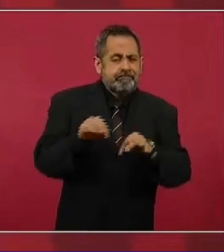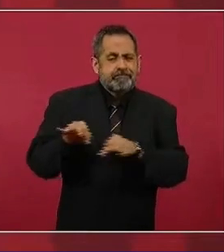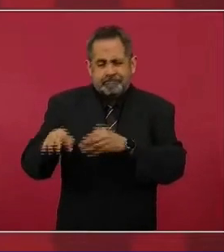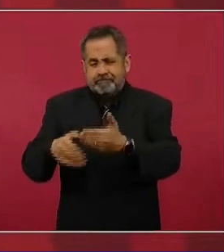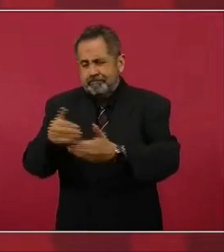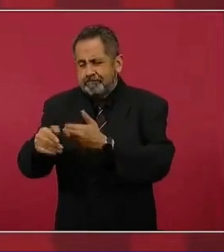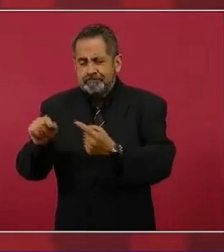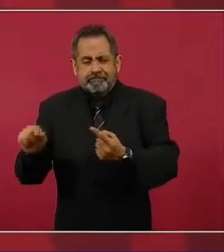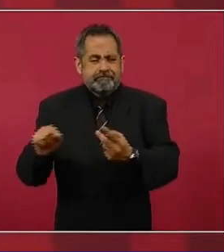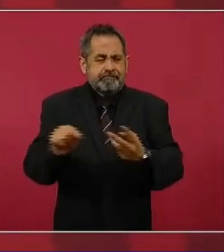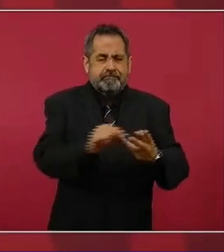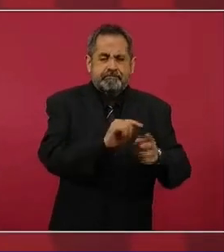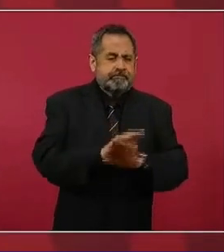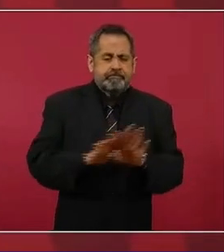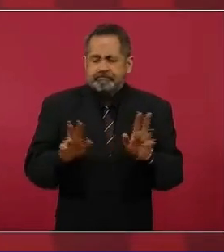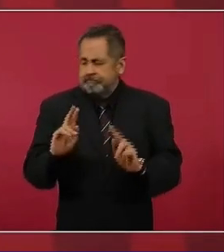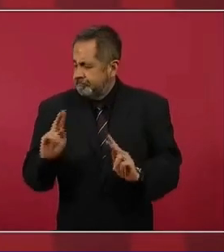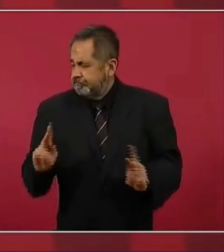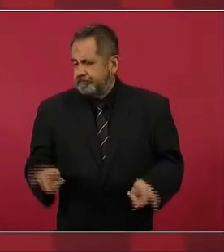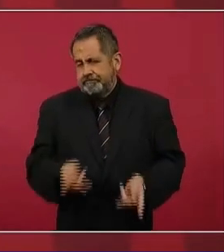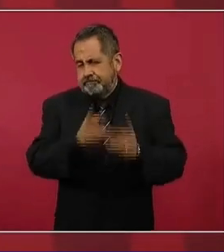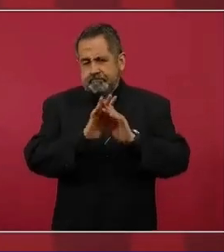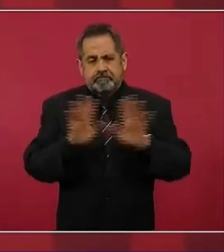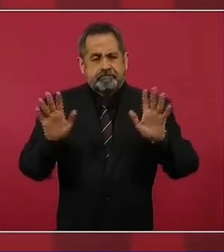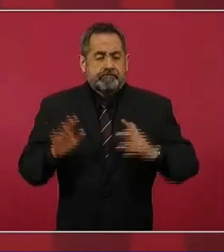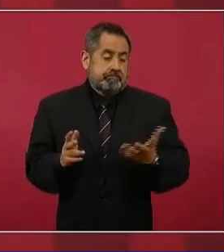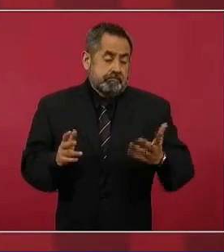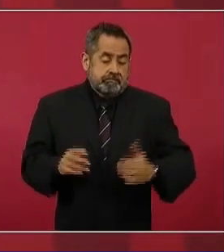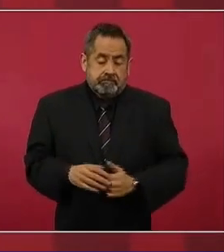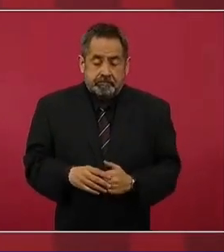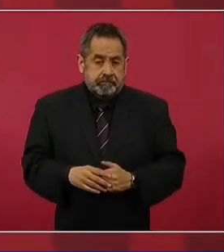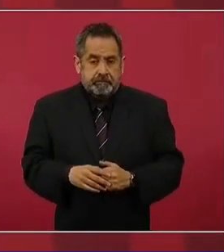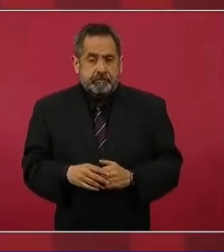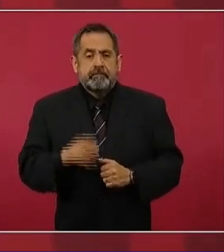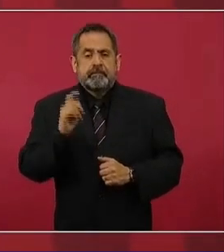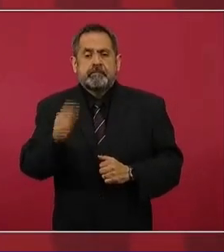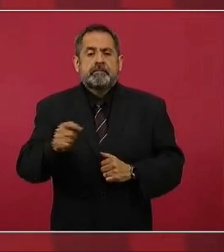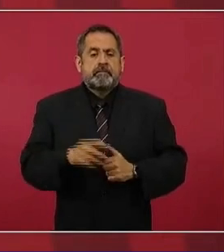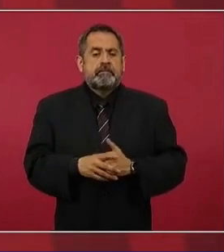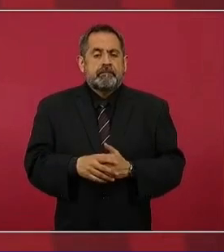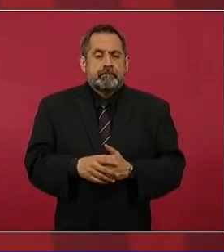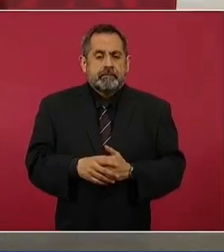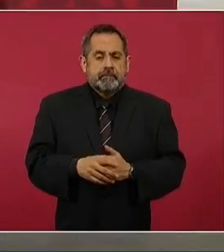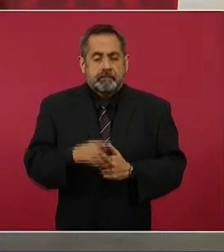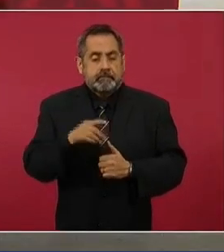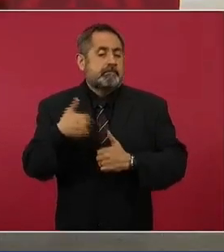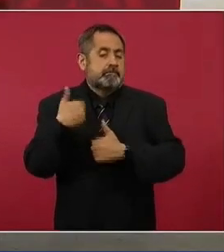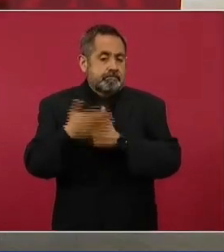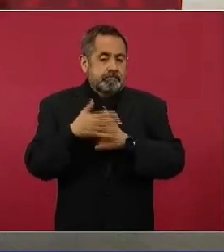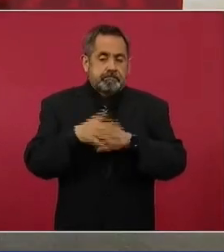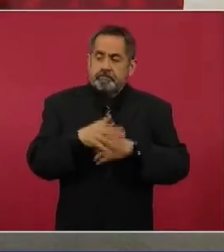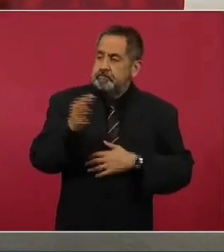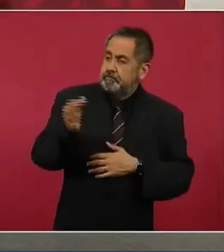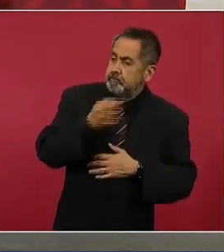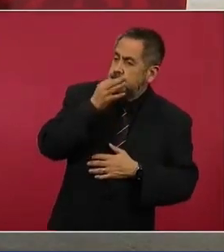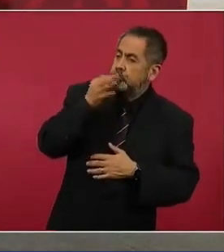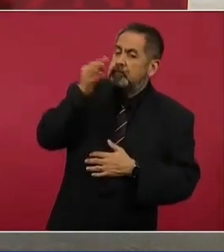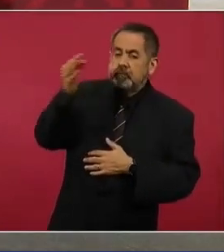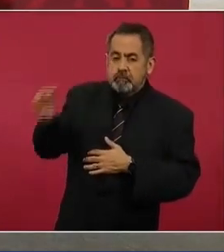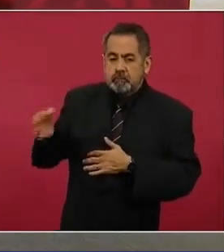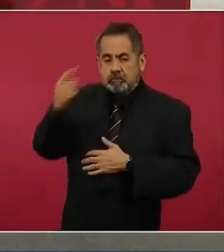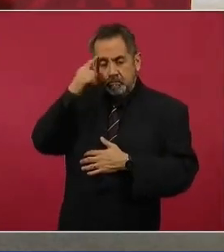que realiza en el país. Entendemos que se notificará a las autoridades